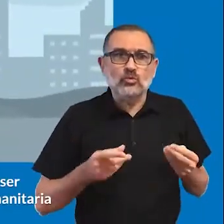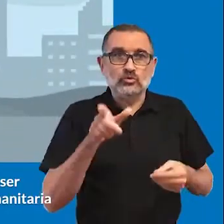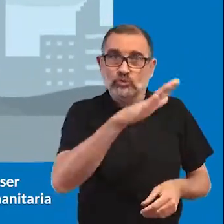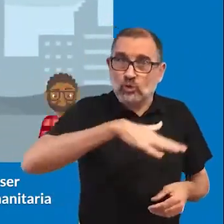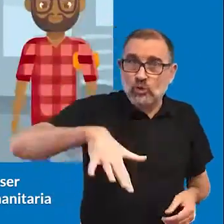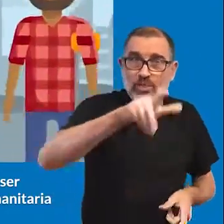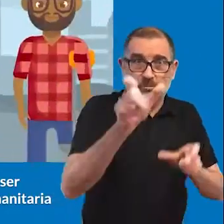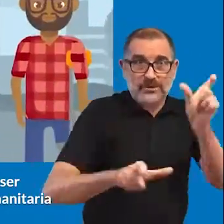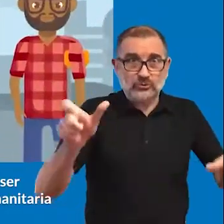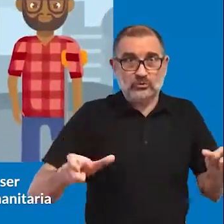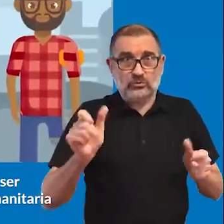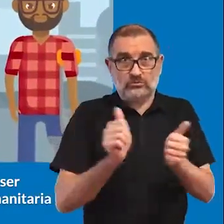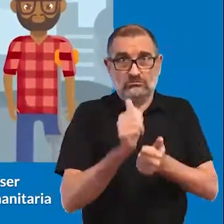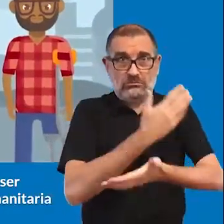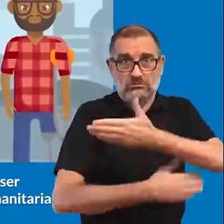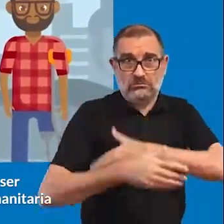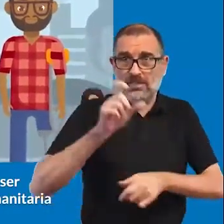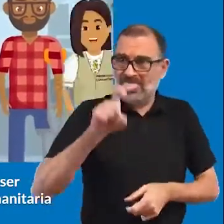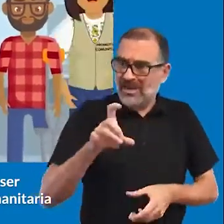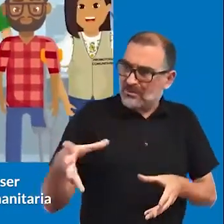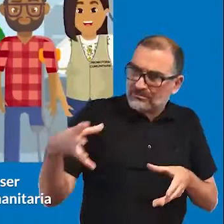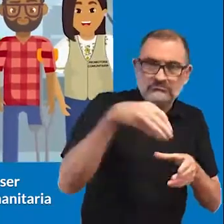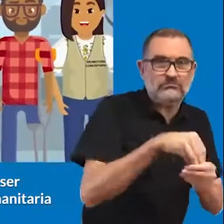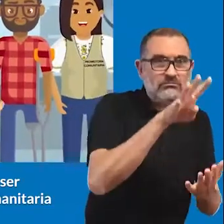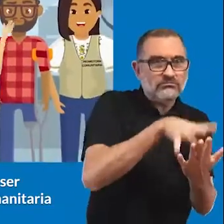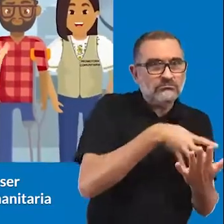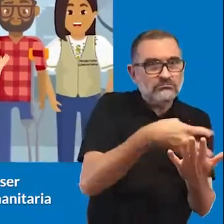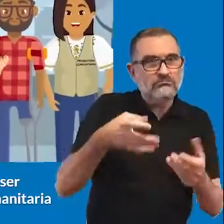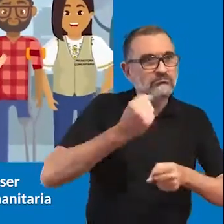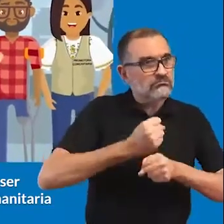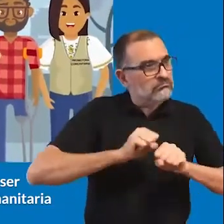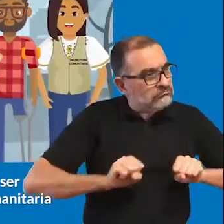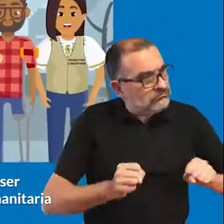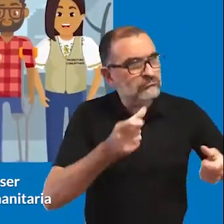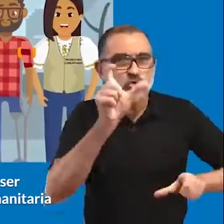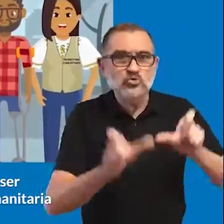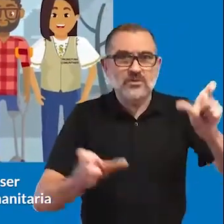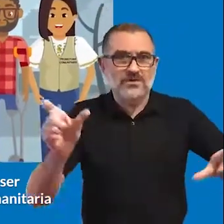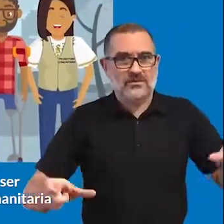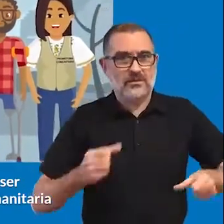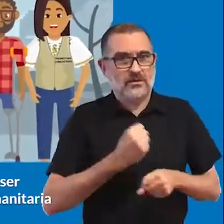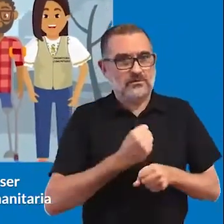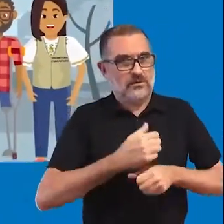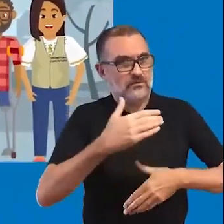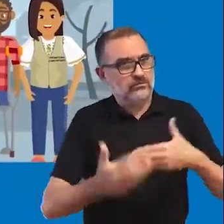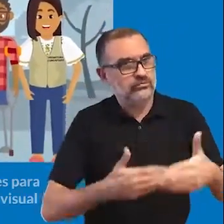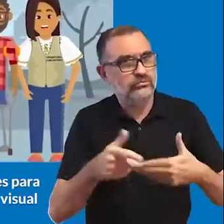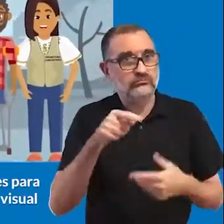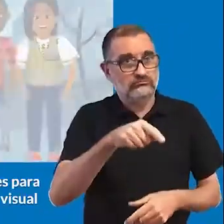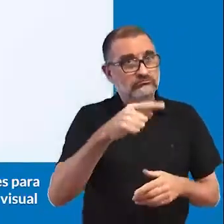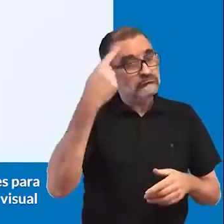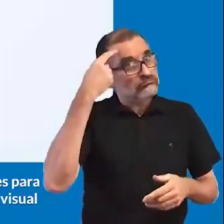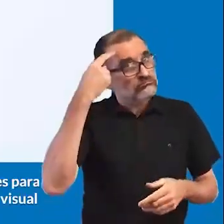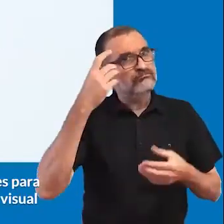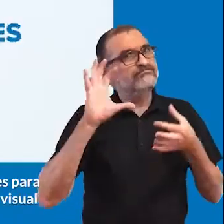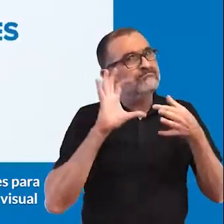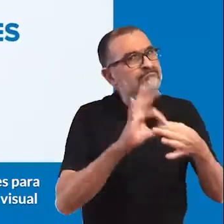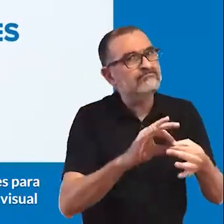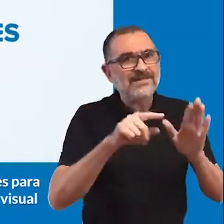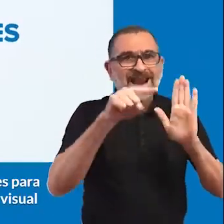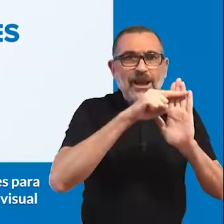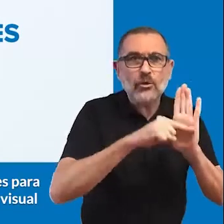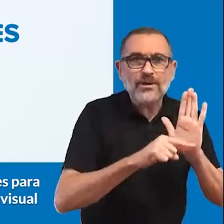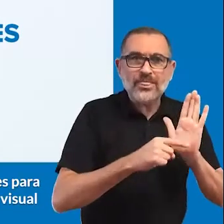Todas las personas con discapacidad deben ser consideradas dentro de los planes de acción humanitaria. Toma en cuenta las